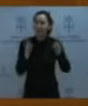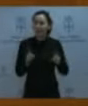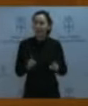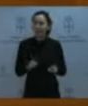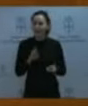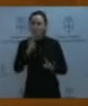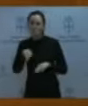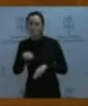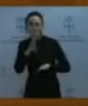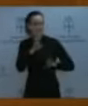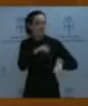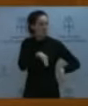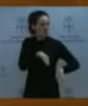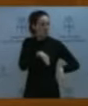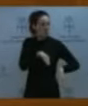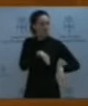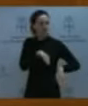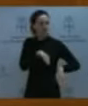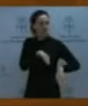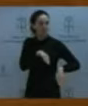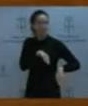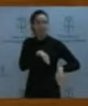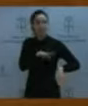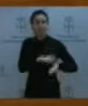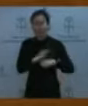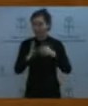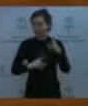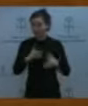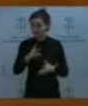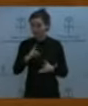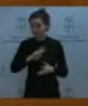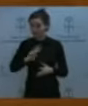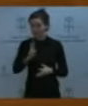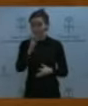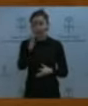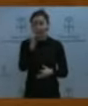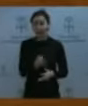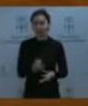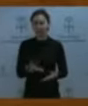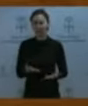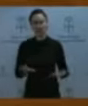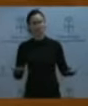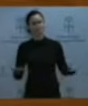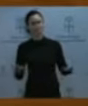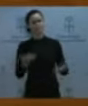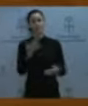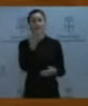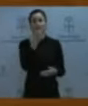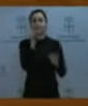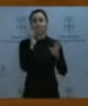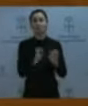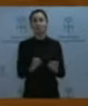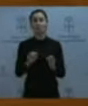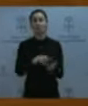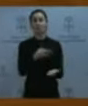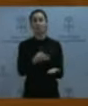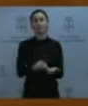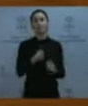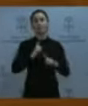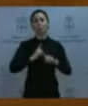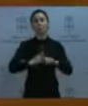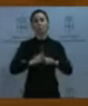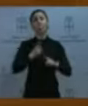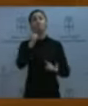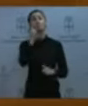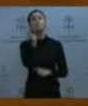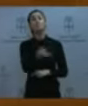la administración pública a la hora de calcular ese valor real. Porque si bien este método de los coeficientes, por cierto,